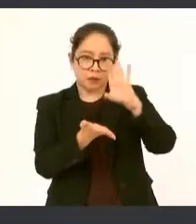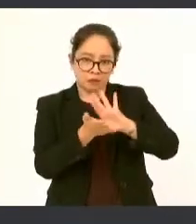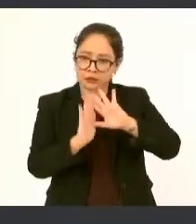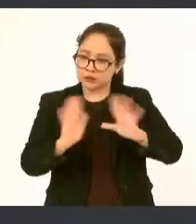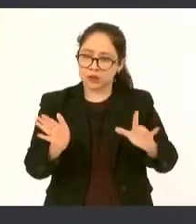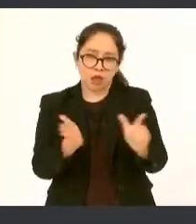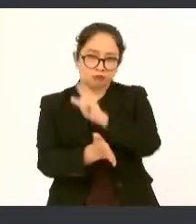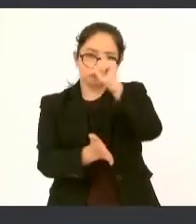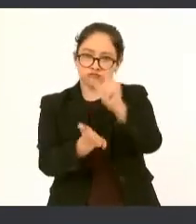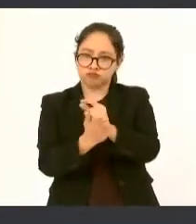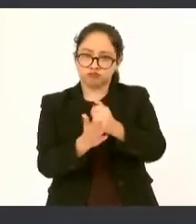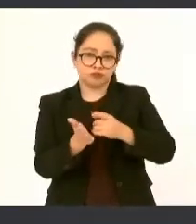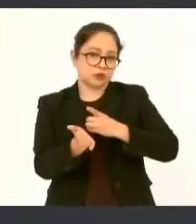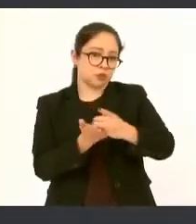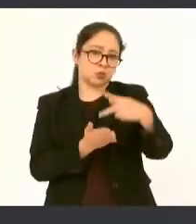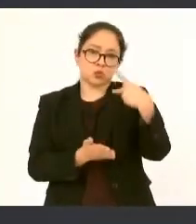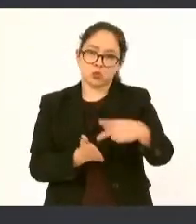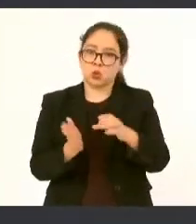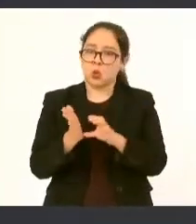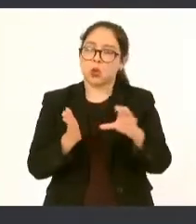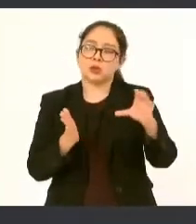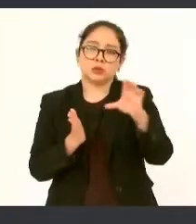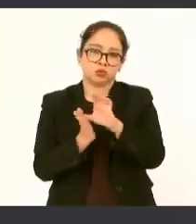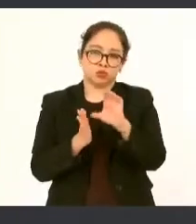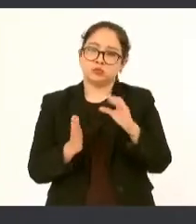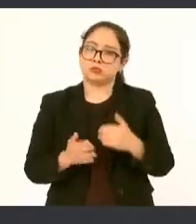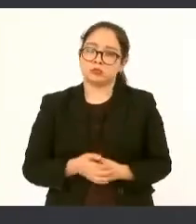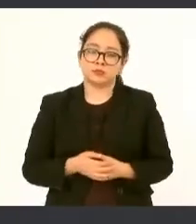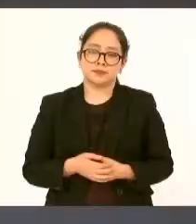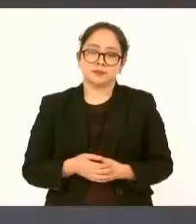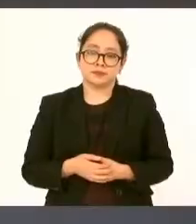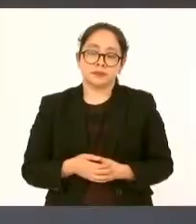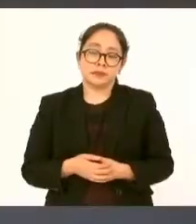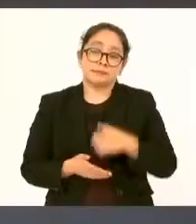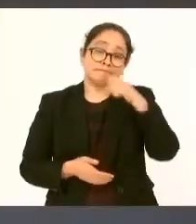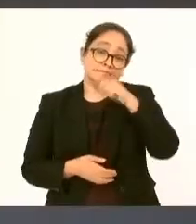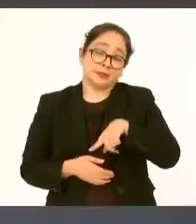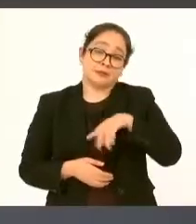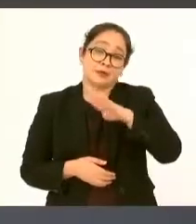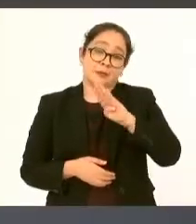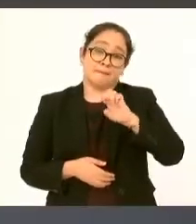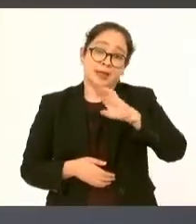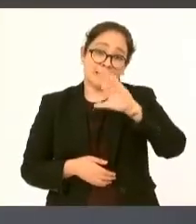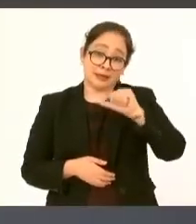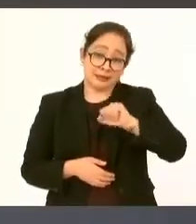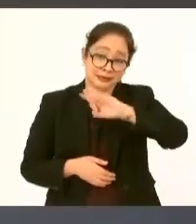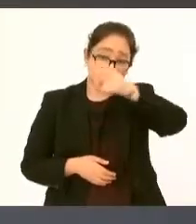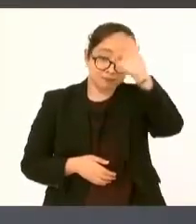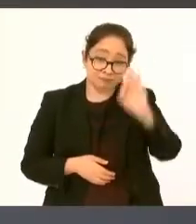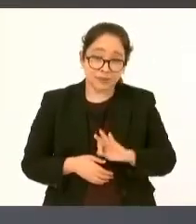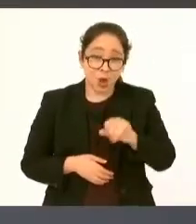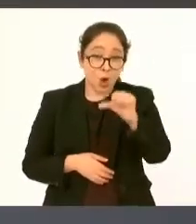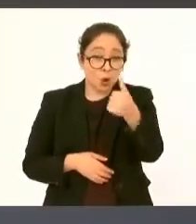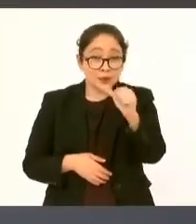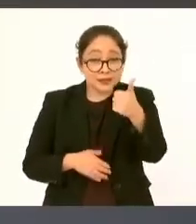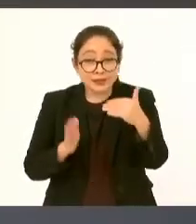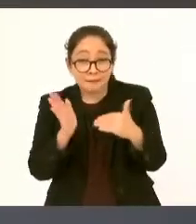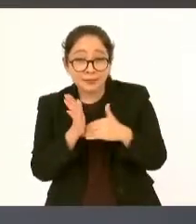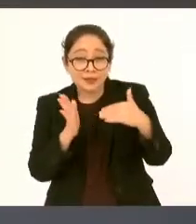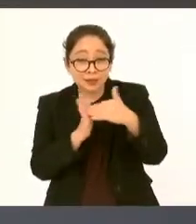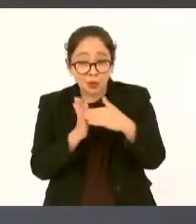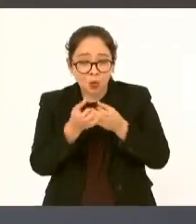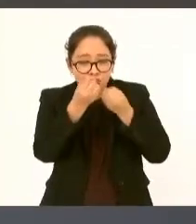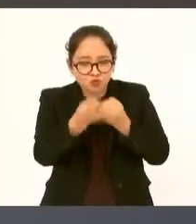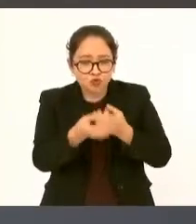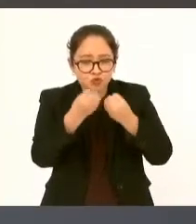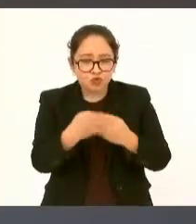lo mismo las becas estamos entregando 11 millones de becas a estudiantes de familias